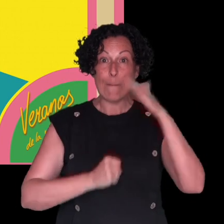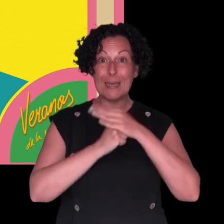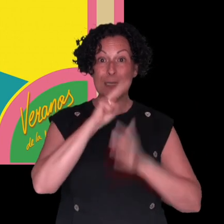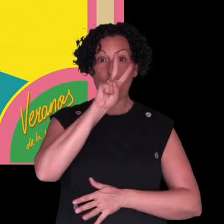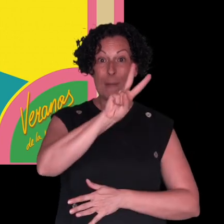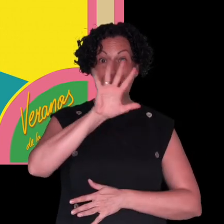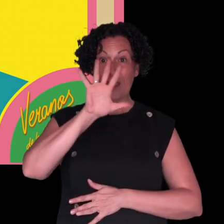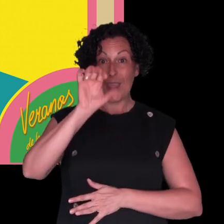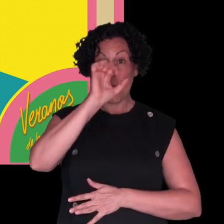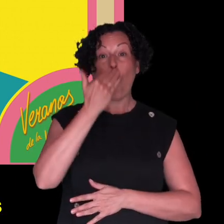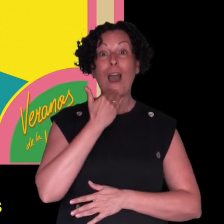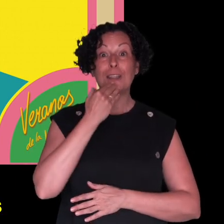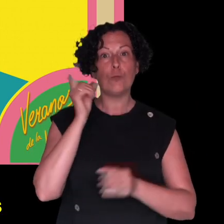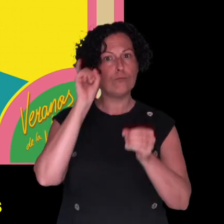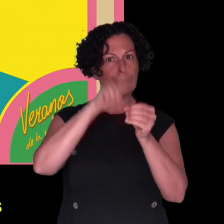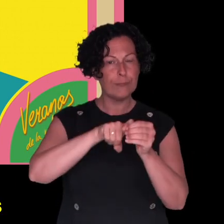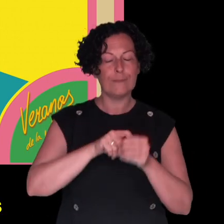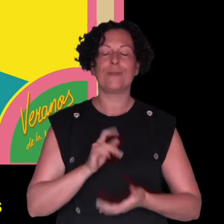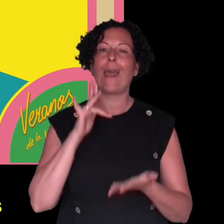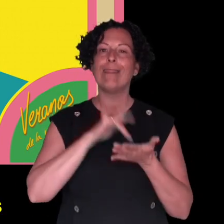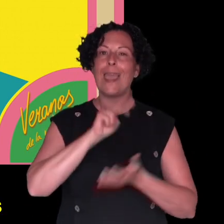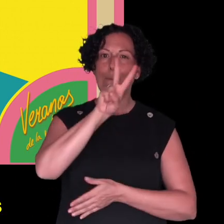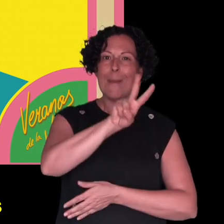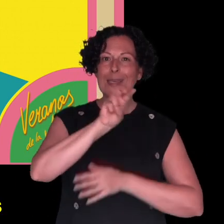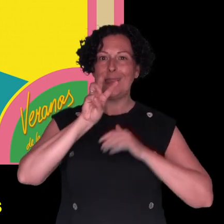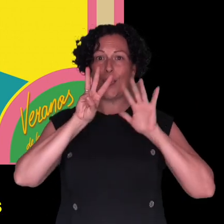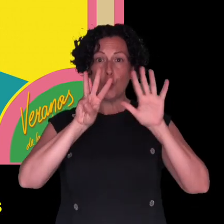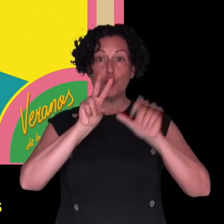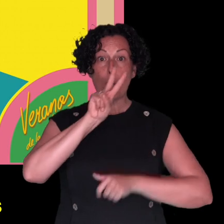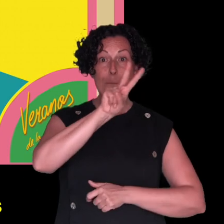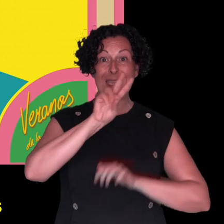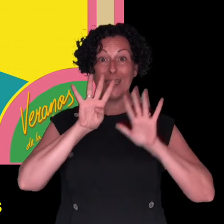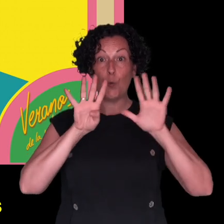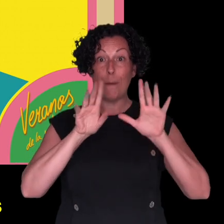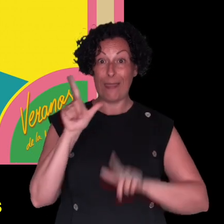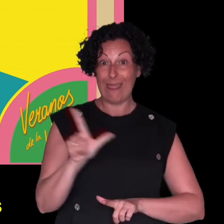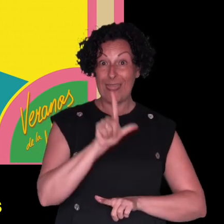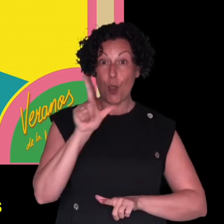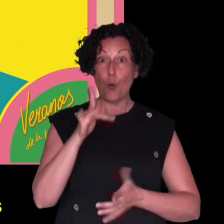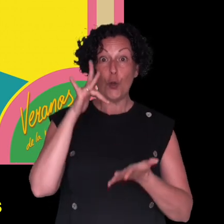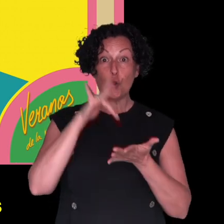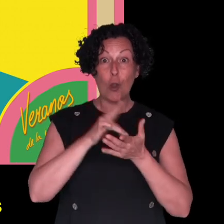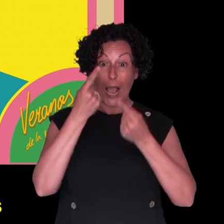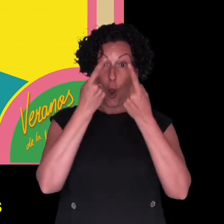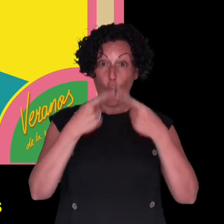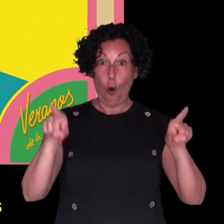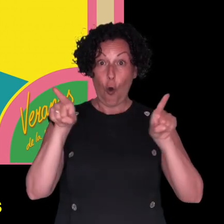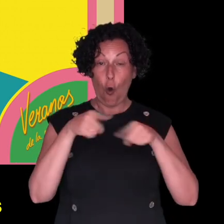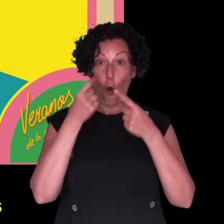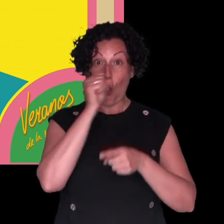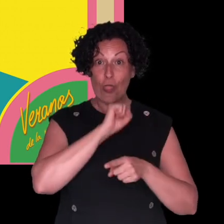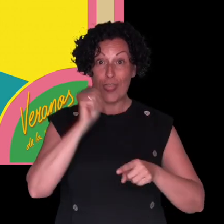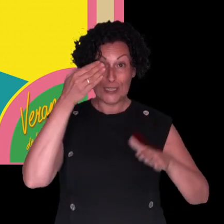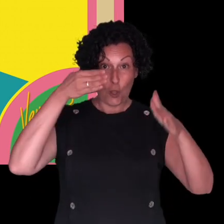años. Durante los días 28 y 29 de julio podrás disfrutar de conciertos